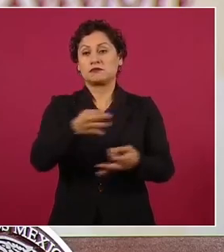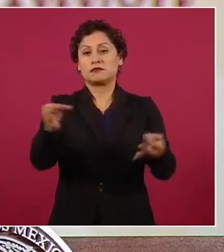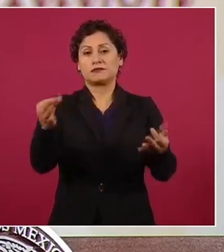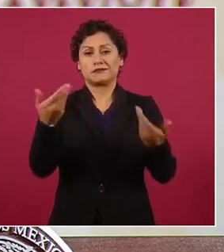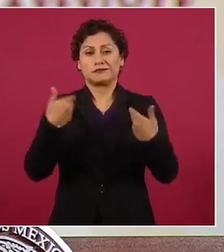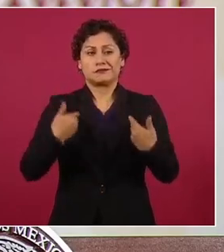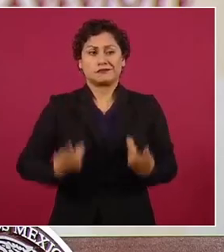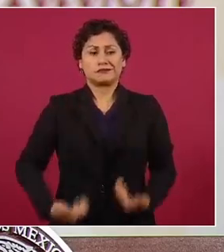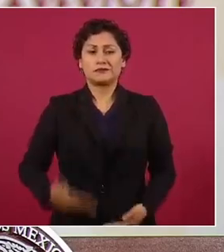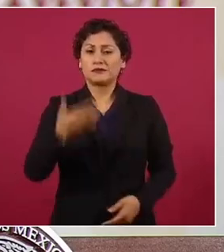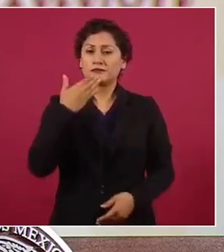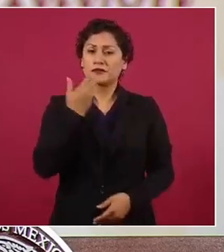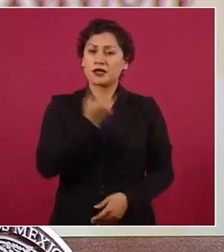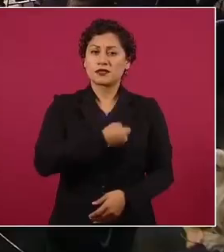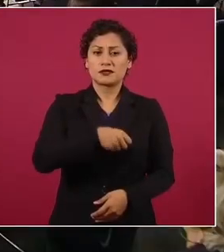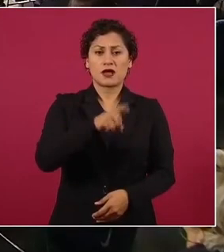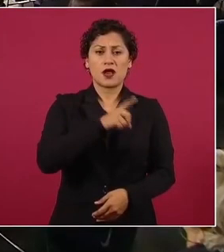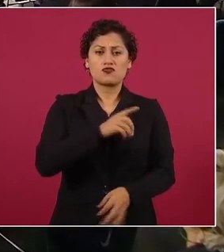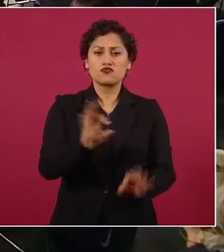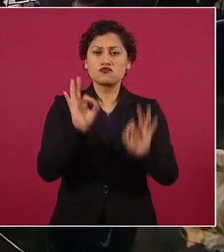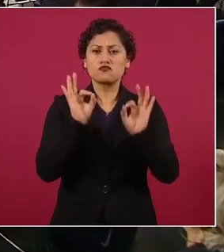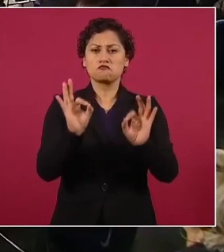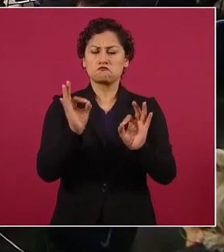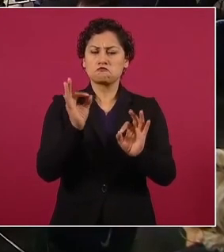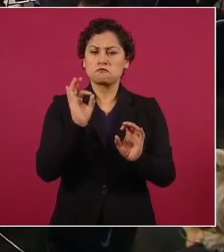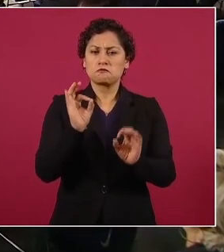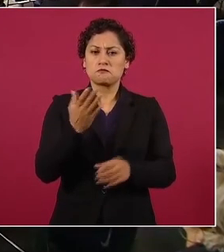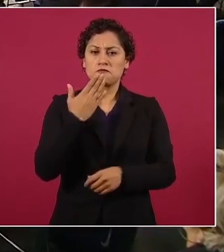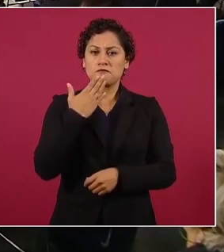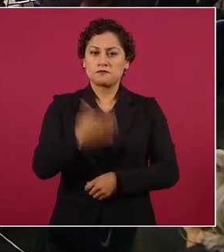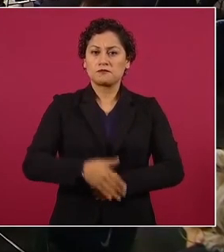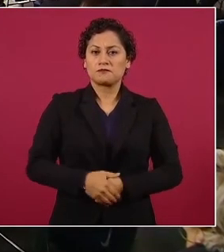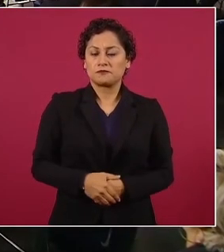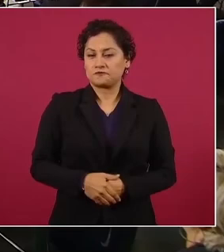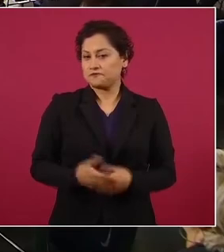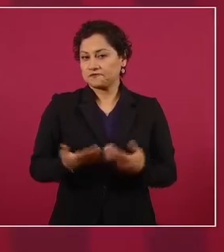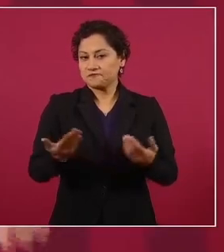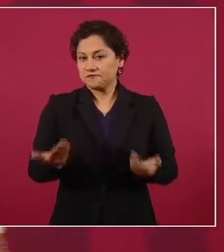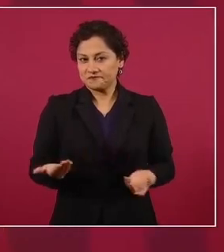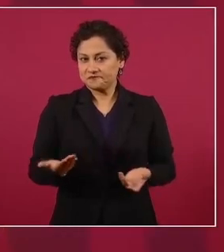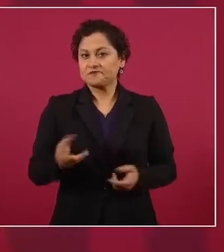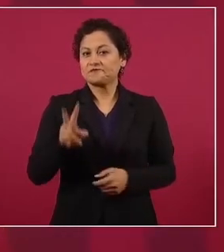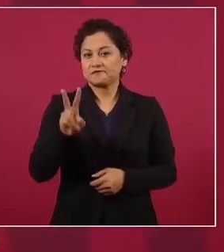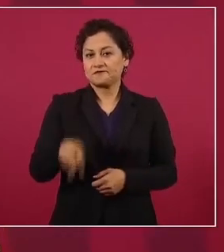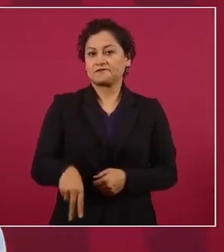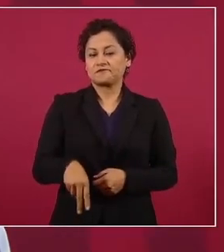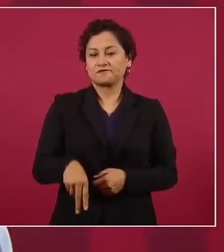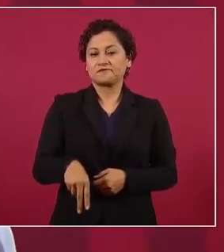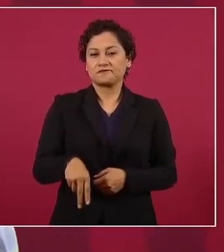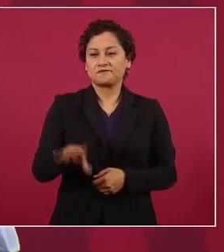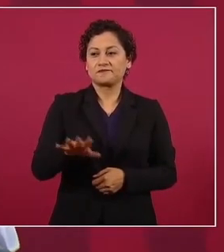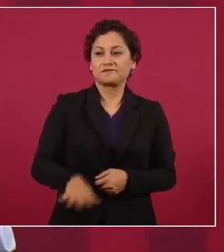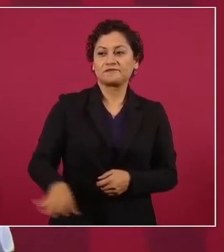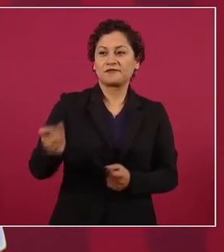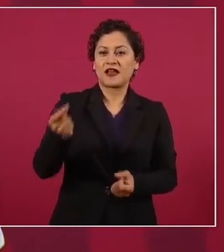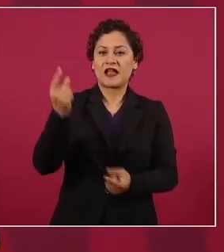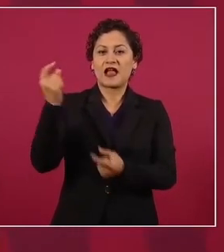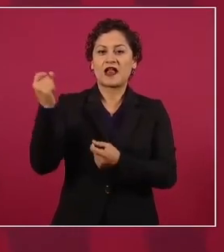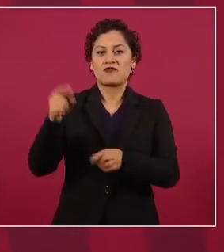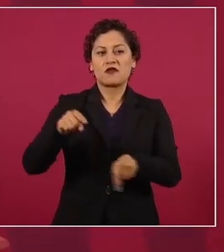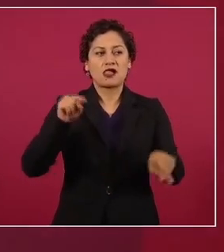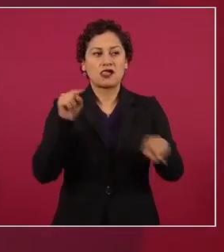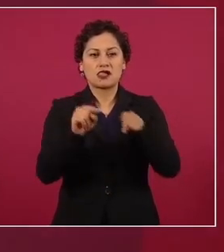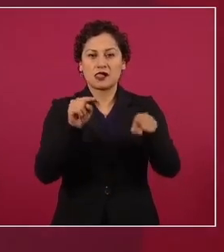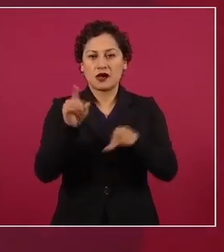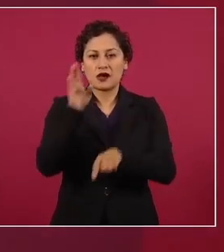bien y de buenas. Aseguro que se trata más bien de una campaña de difamación y, por